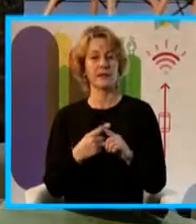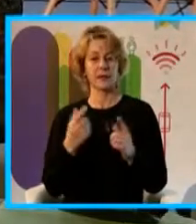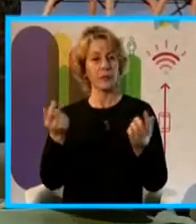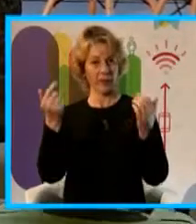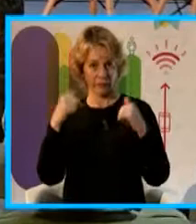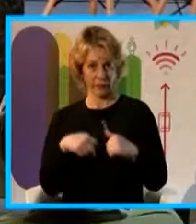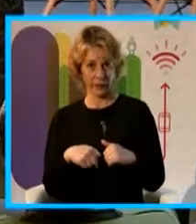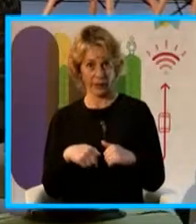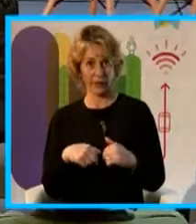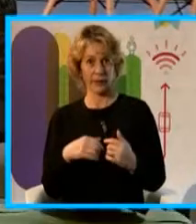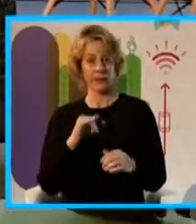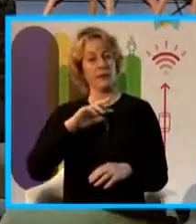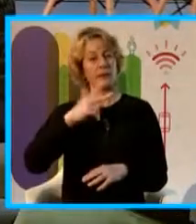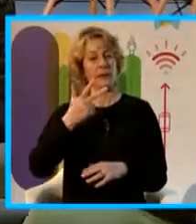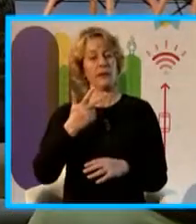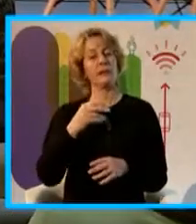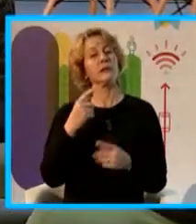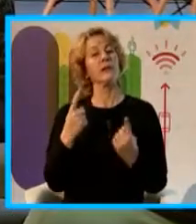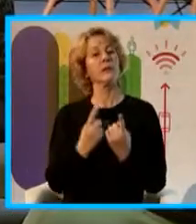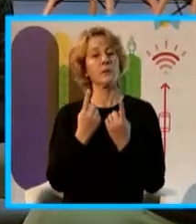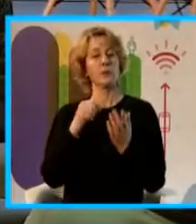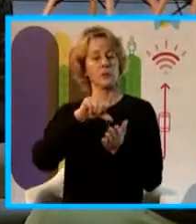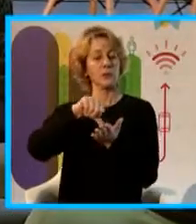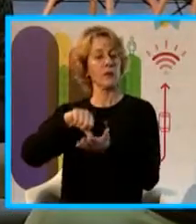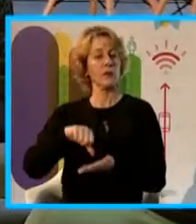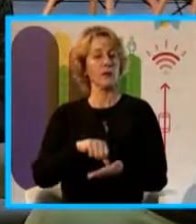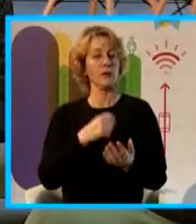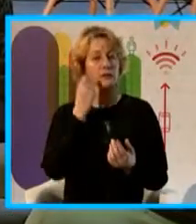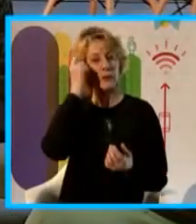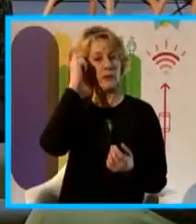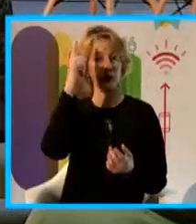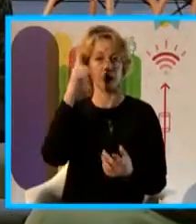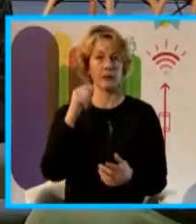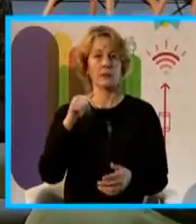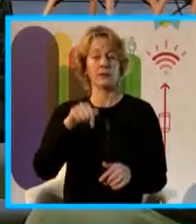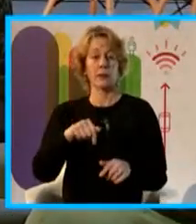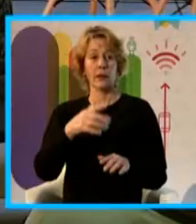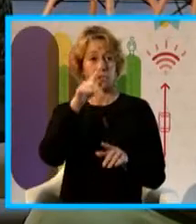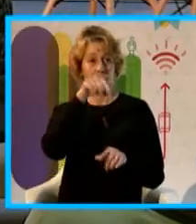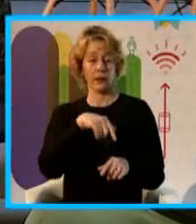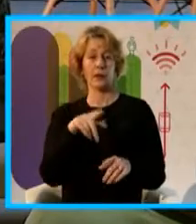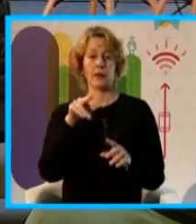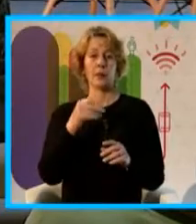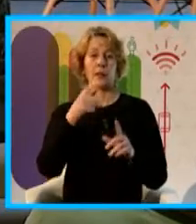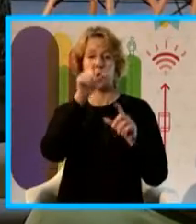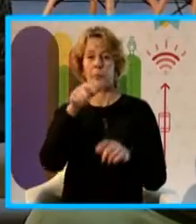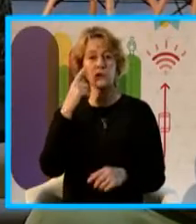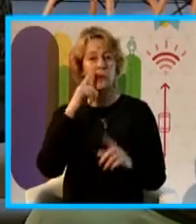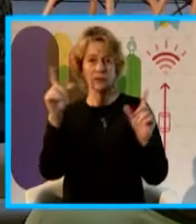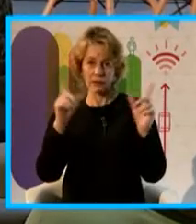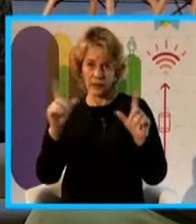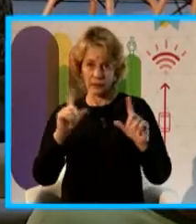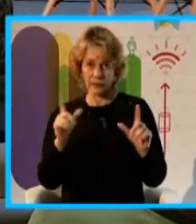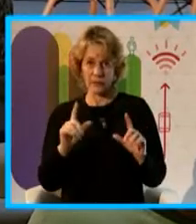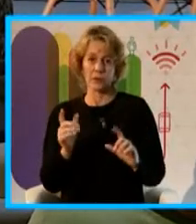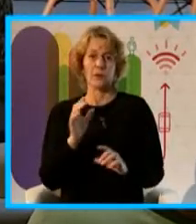en este tercer encuentro de Ciudades Inteligentes. A quienes están en sala, a quienes nos están siguiendo por la transmisión de TV Ciudad o